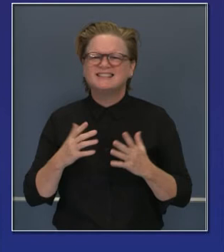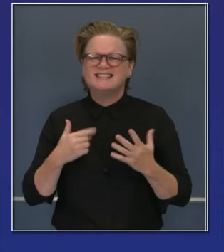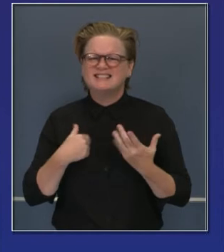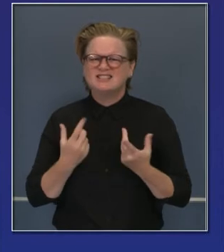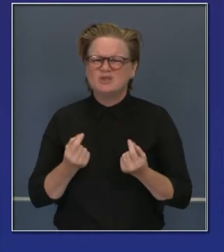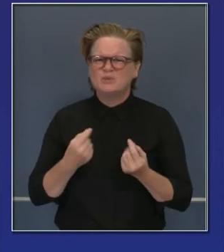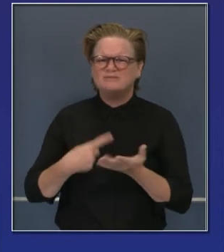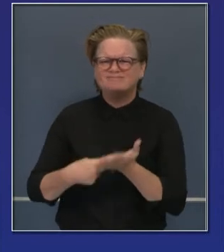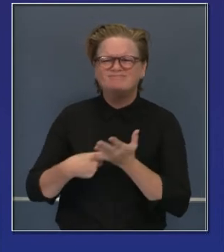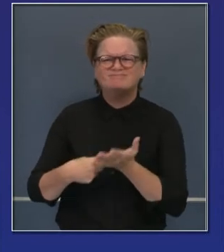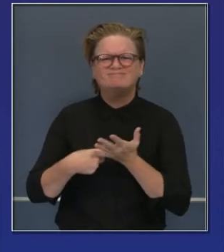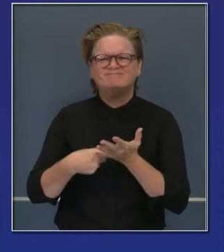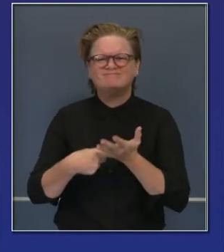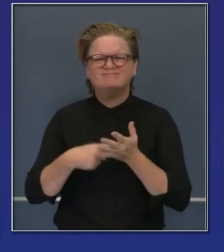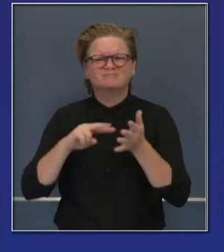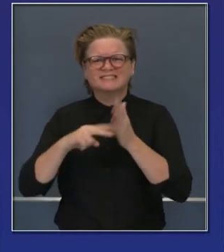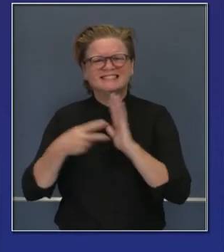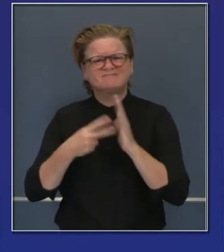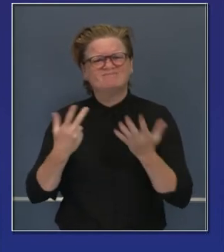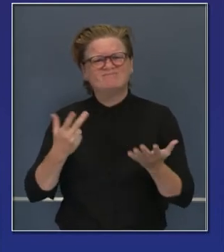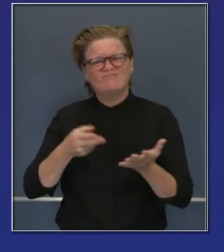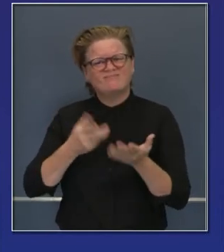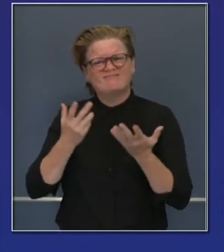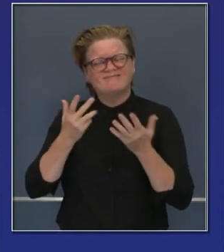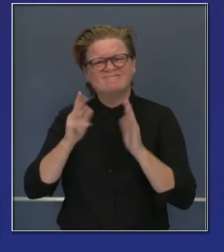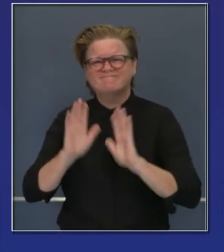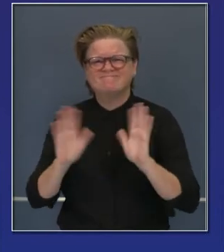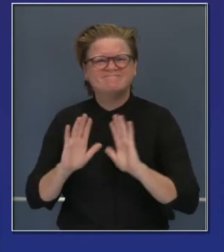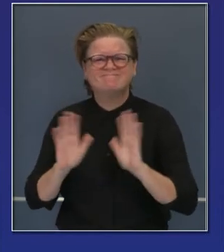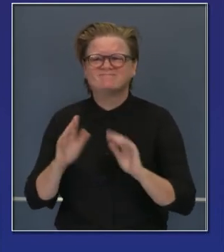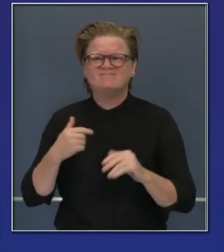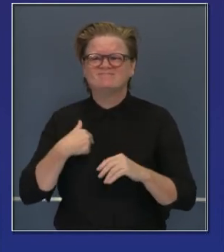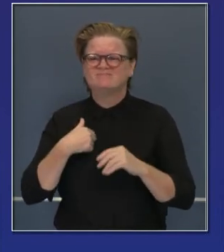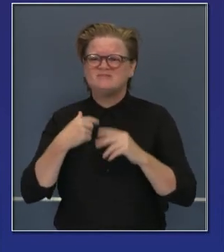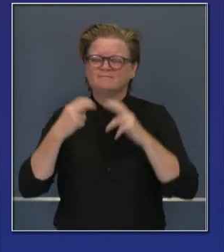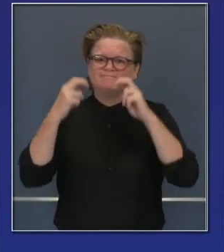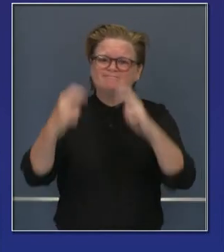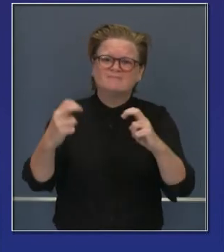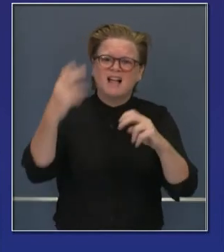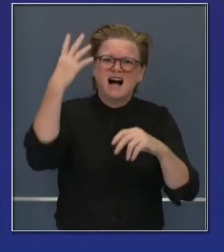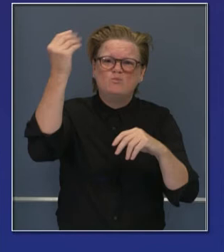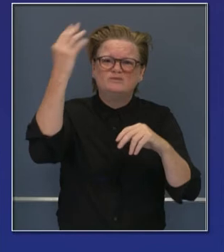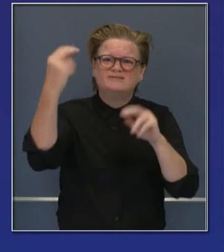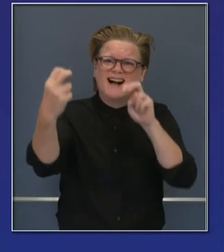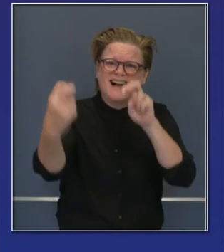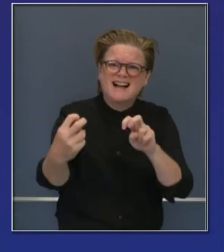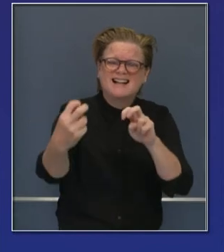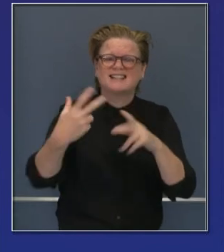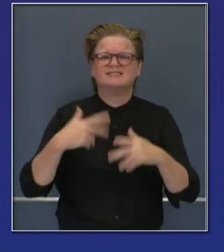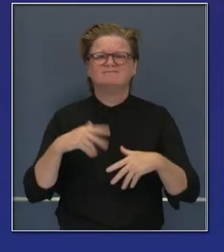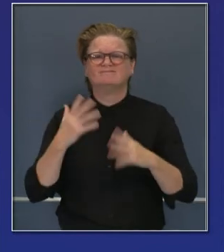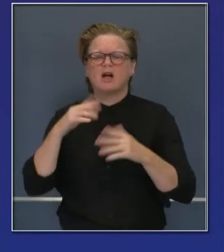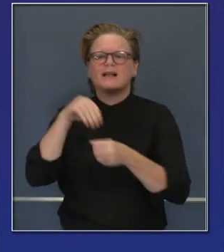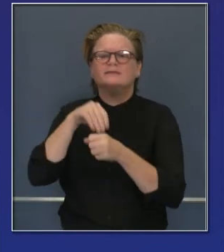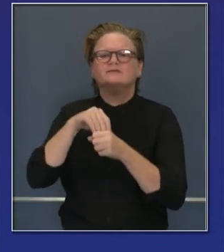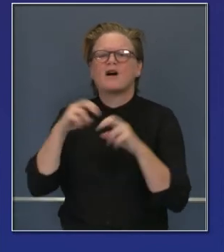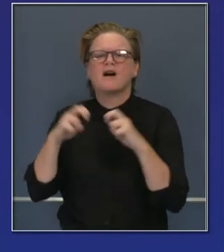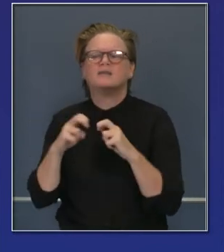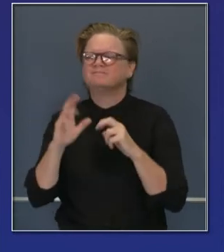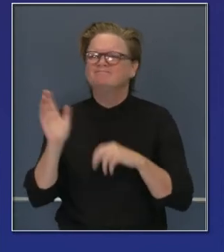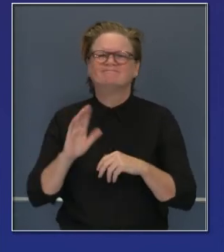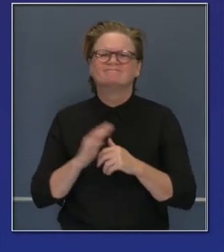hacerlo más temprano. Vamos a tratar de hacerlo al aire libre para aprovechar el clima más caluroso. Ese día